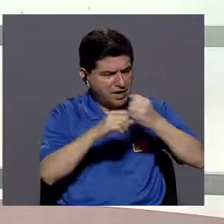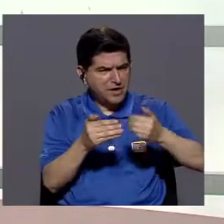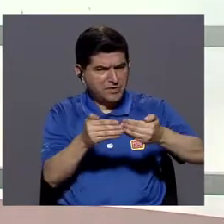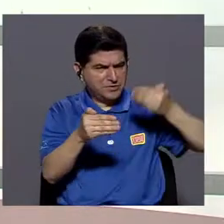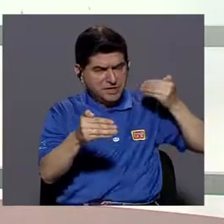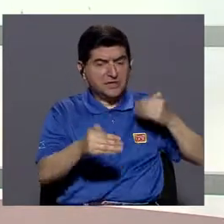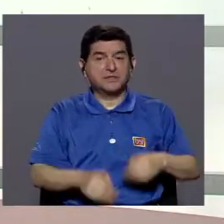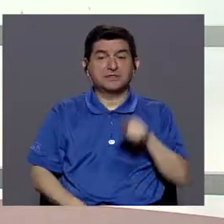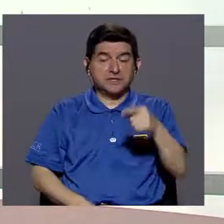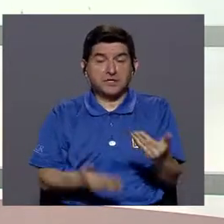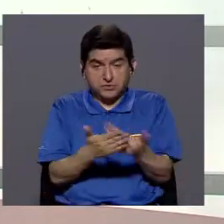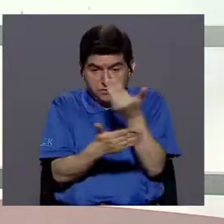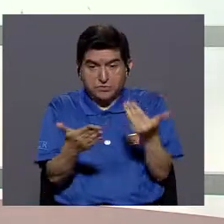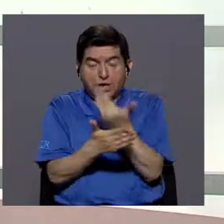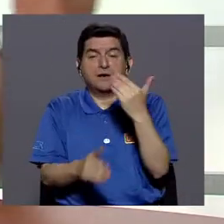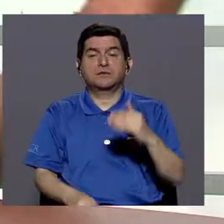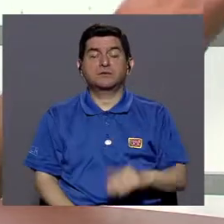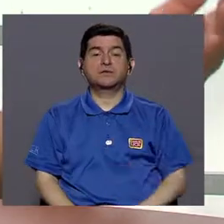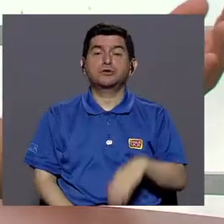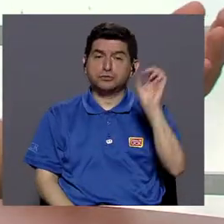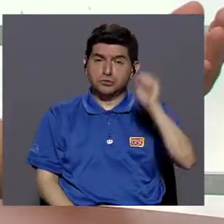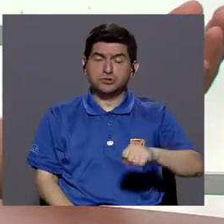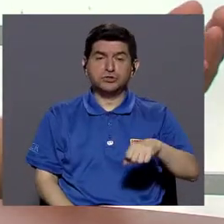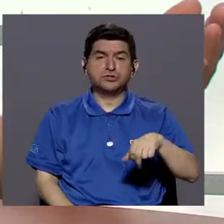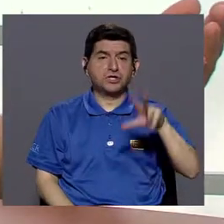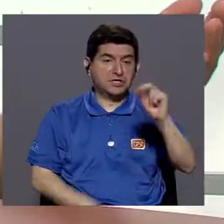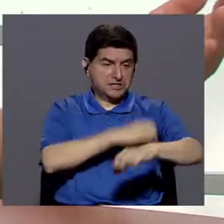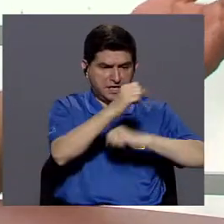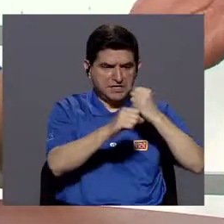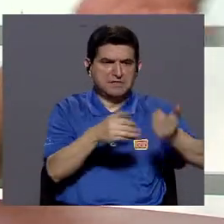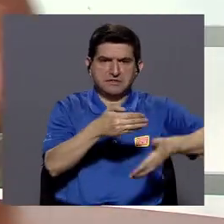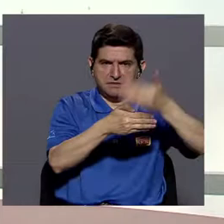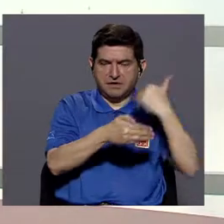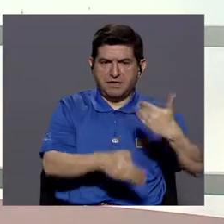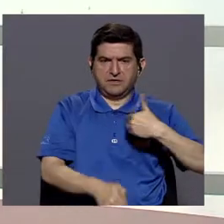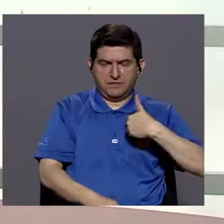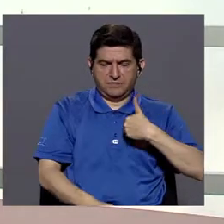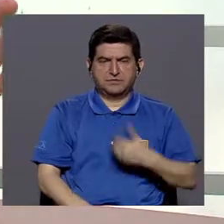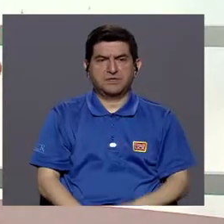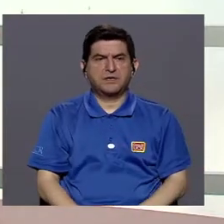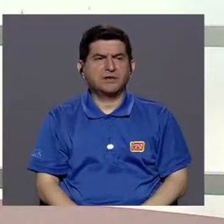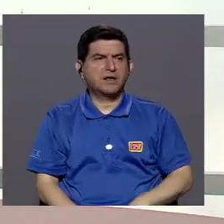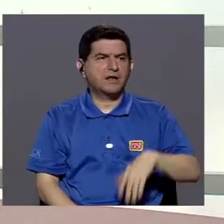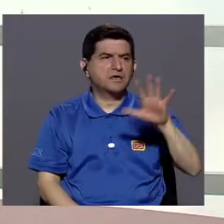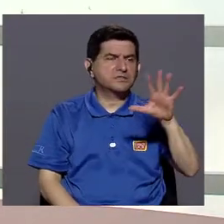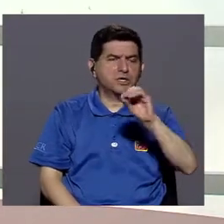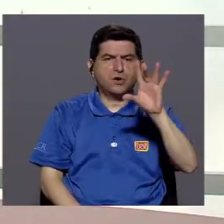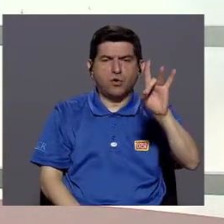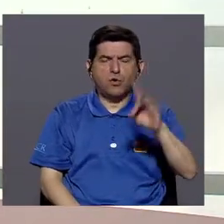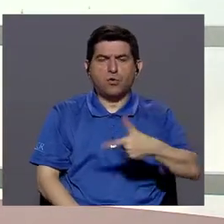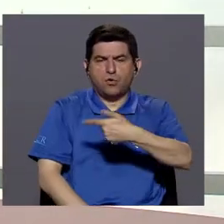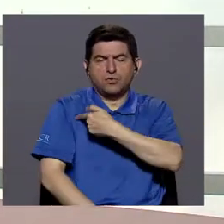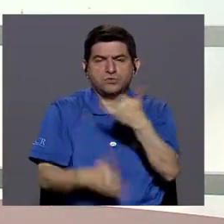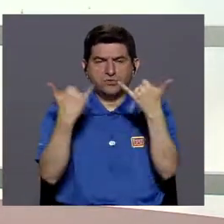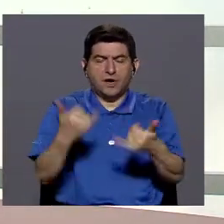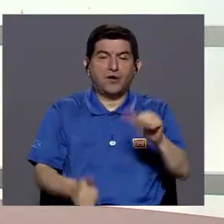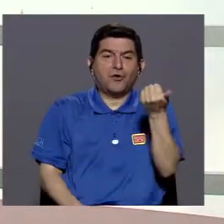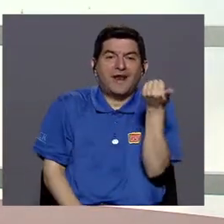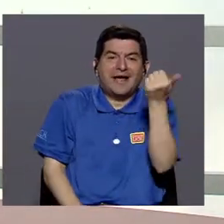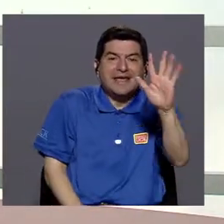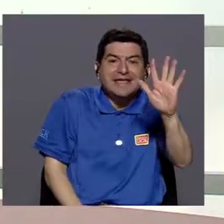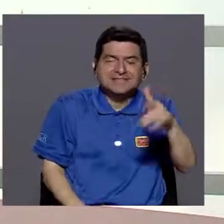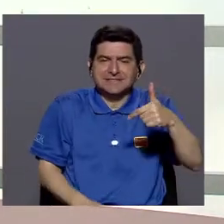actualizando. Y sí, es cierto, hace tres décadas teníamos, por decirle algo, cinco o ocho vacunas. Ahora tenemos 15.